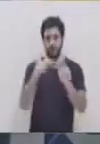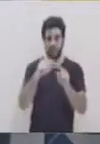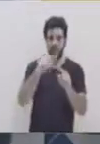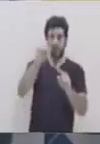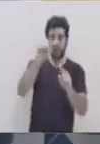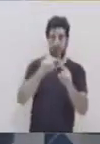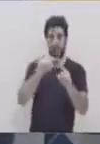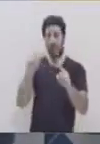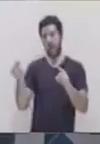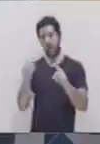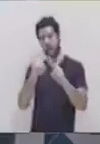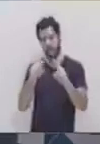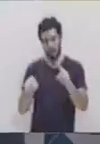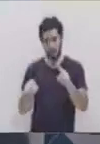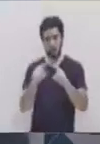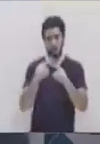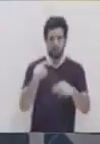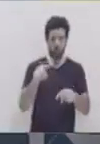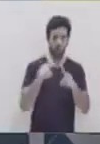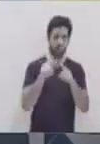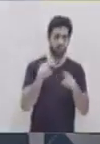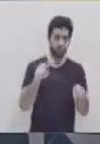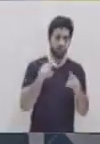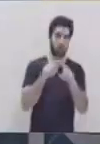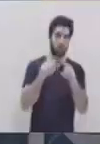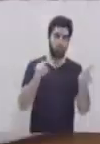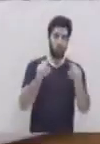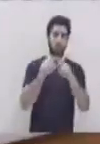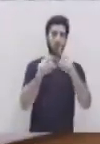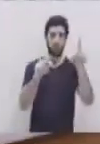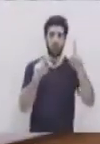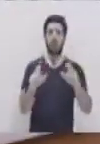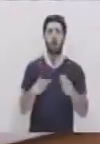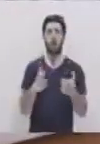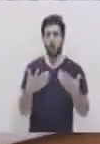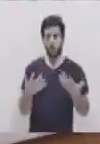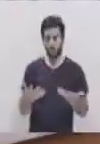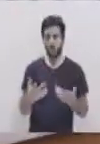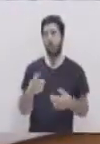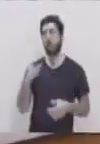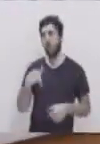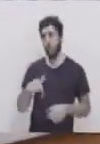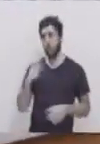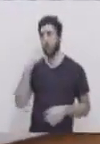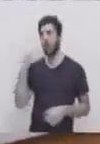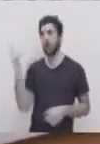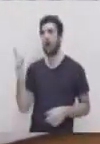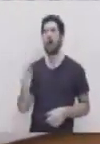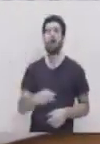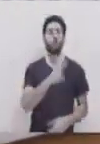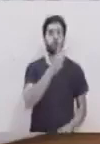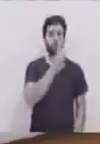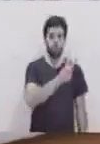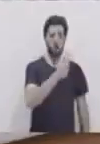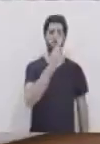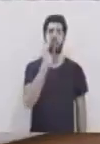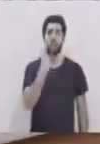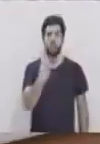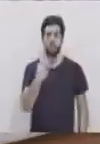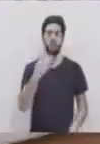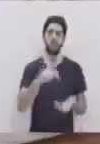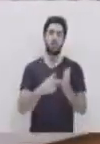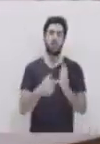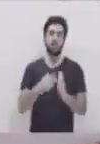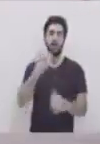vertical? Otra vez. Dos B. ¿Verdad? Entonces tenemos ahora que dos B sería